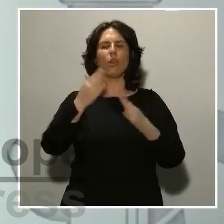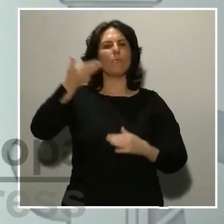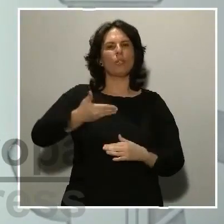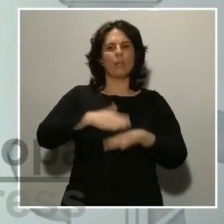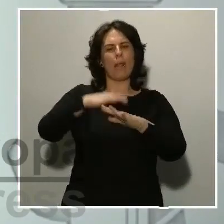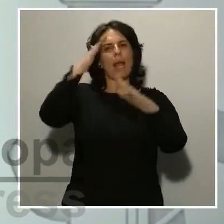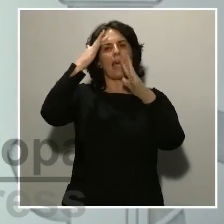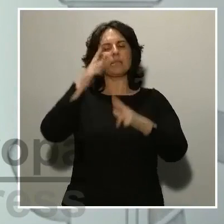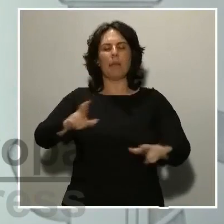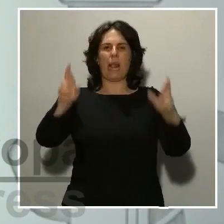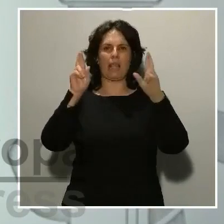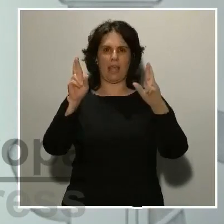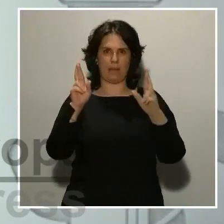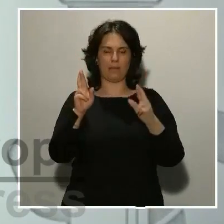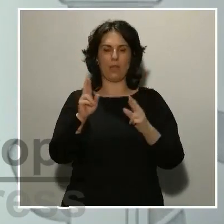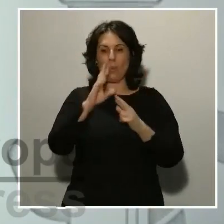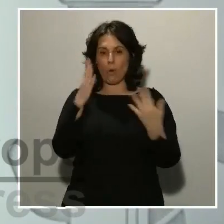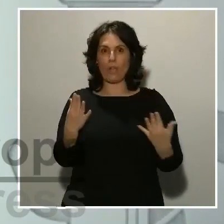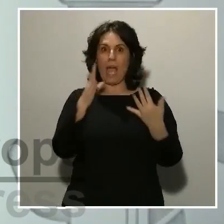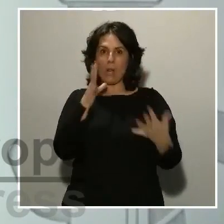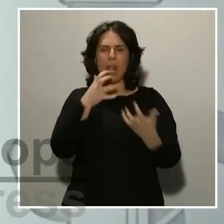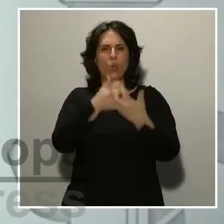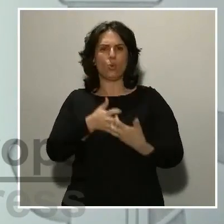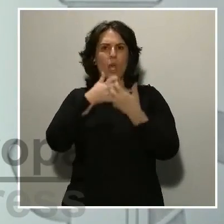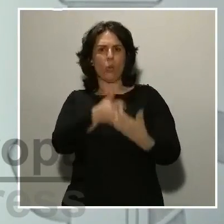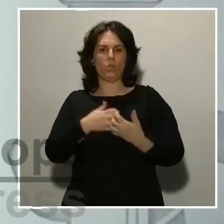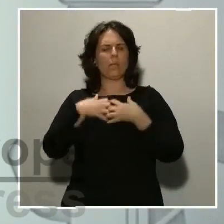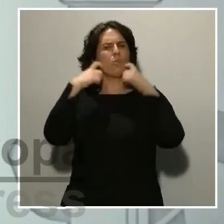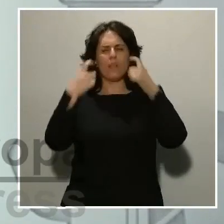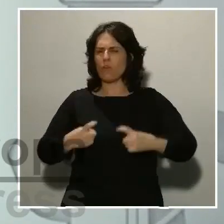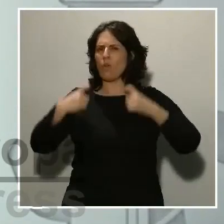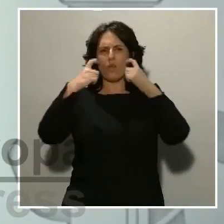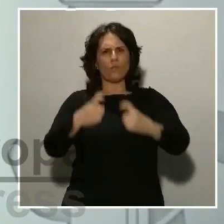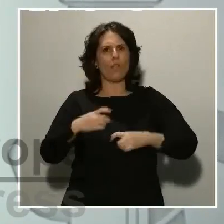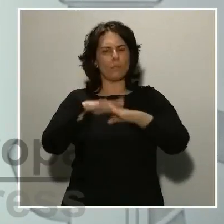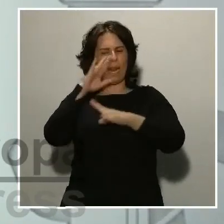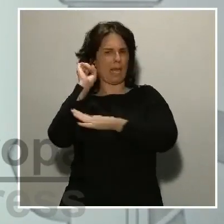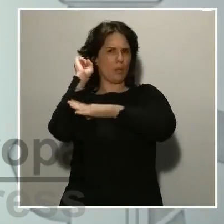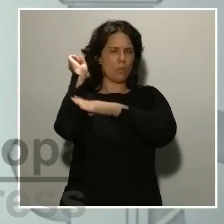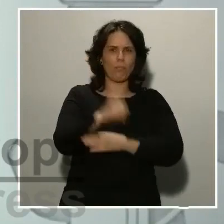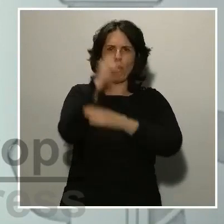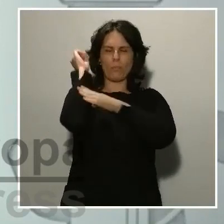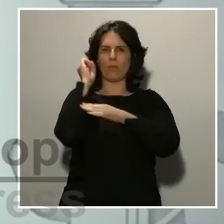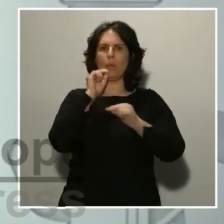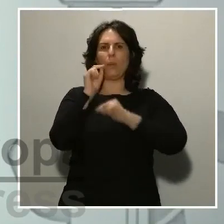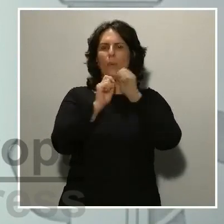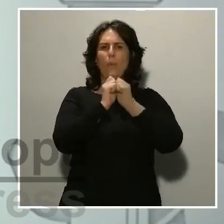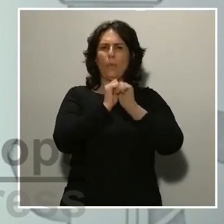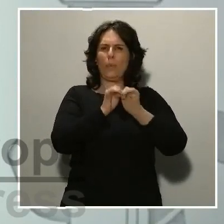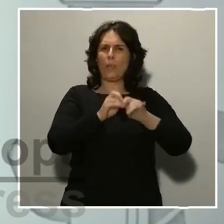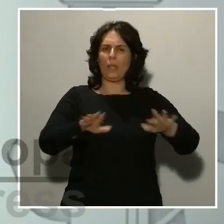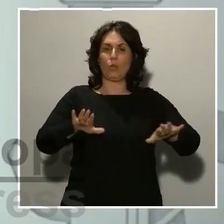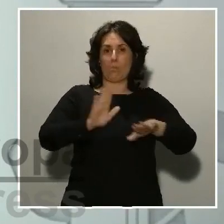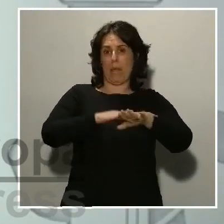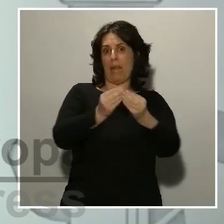esta lucha en la que estamos haciendo enormes esfuerzos para doblar el pulso al virus y conseguir al final vencer esta enfermedad,